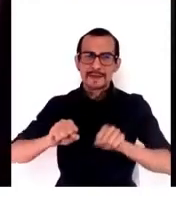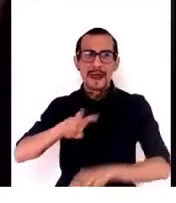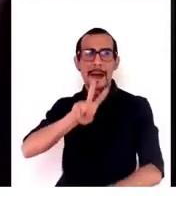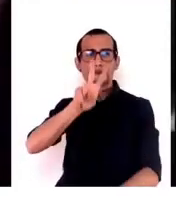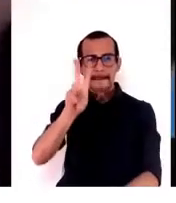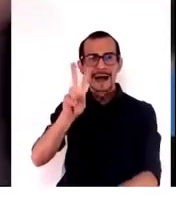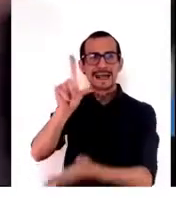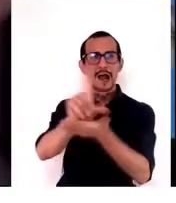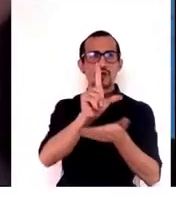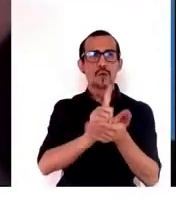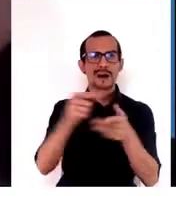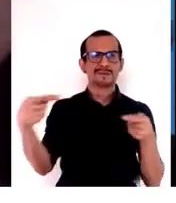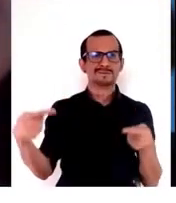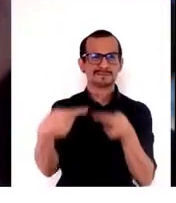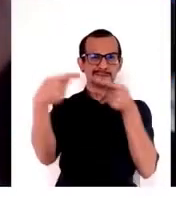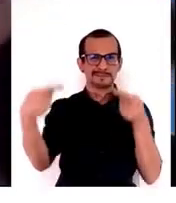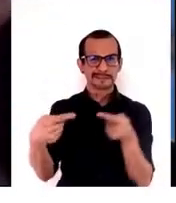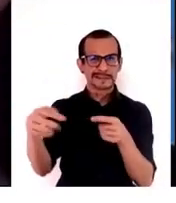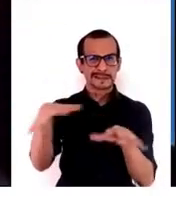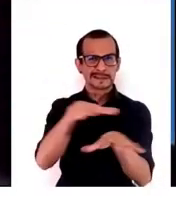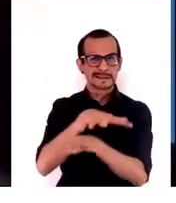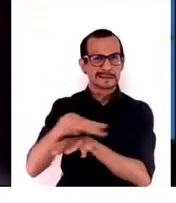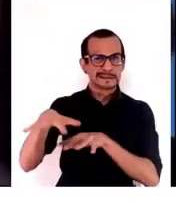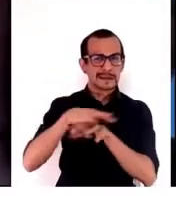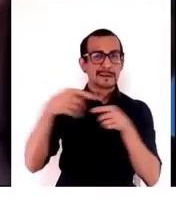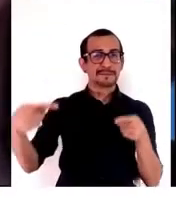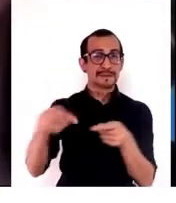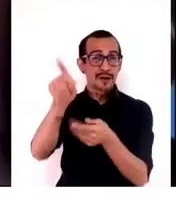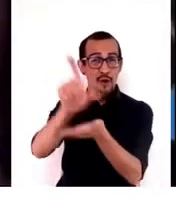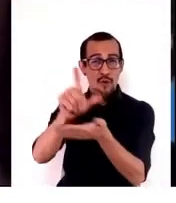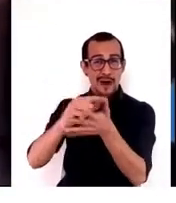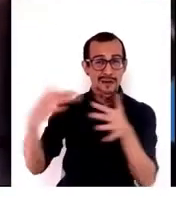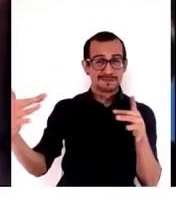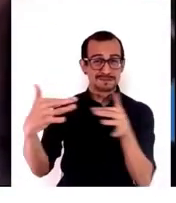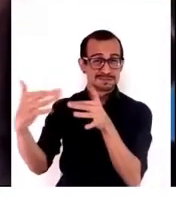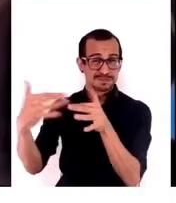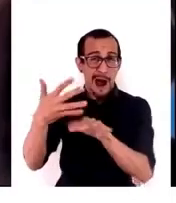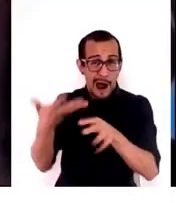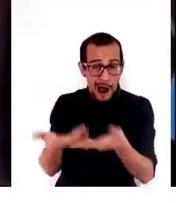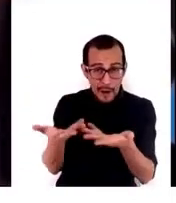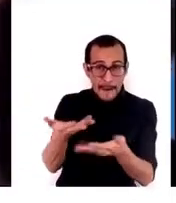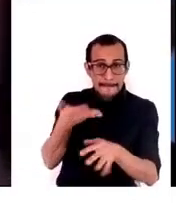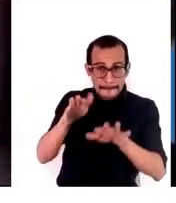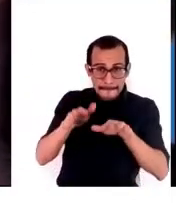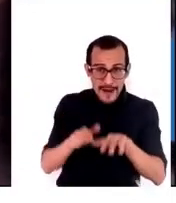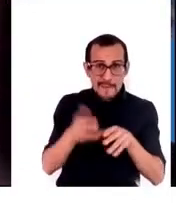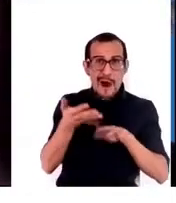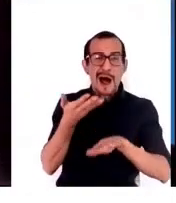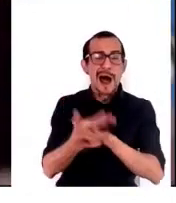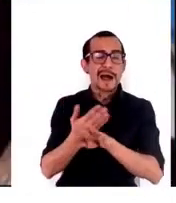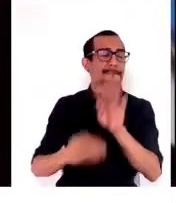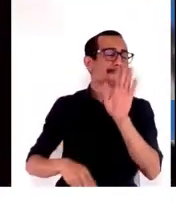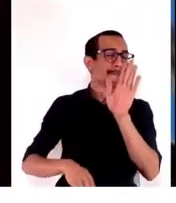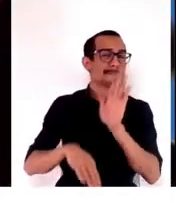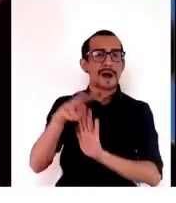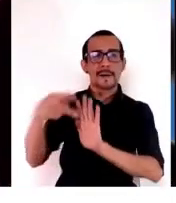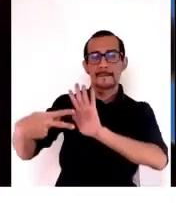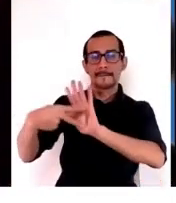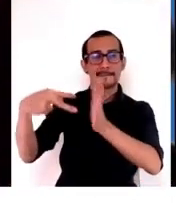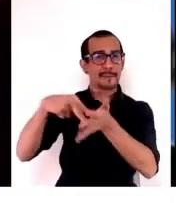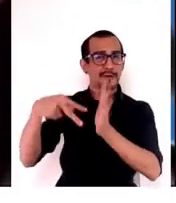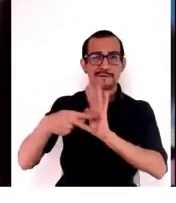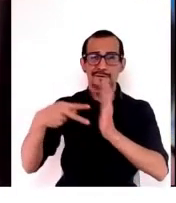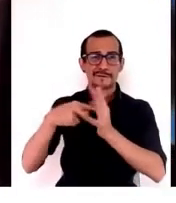zonas en conflicto. En las zonas de conflicto tenemos ahora mismo los más problemas en